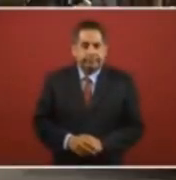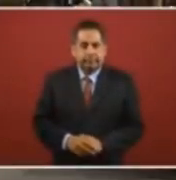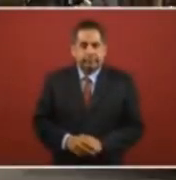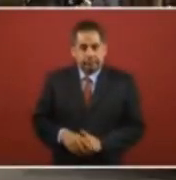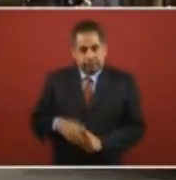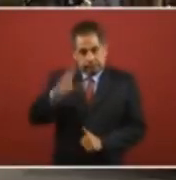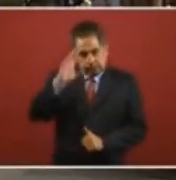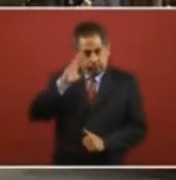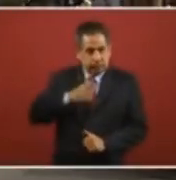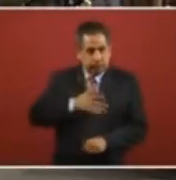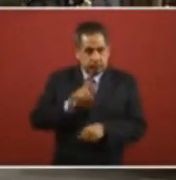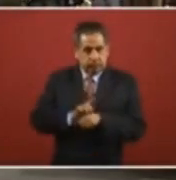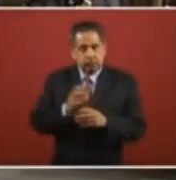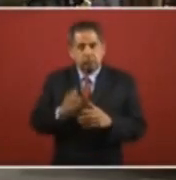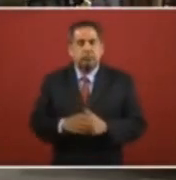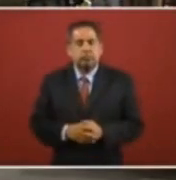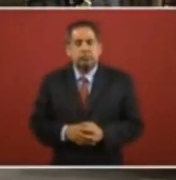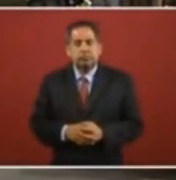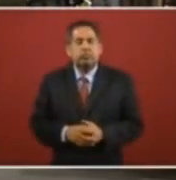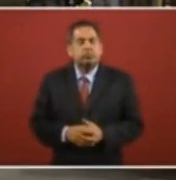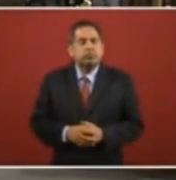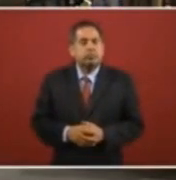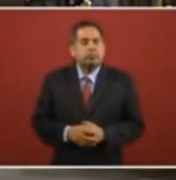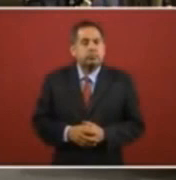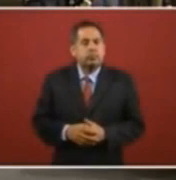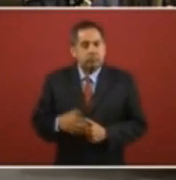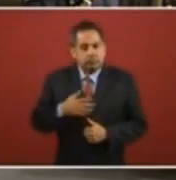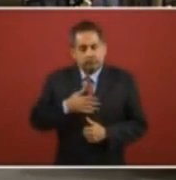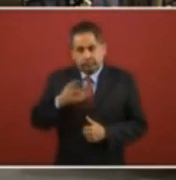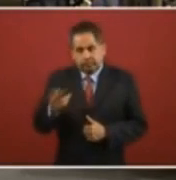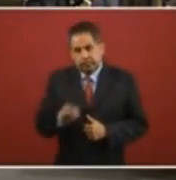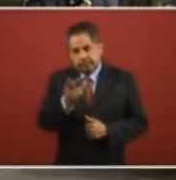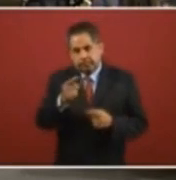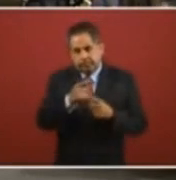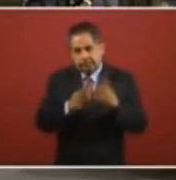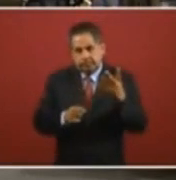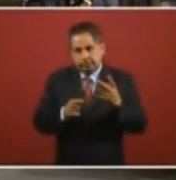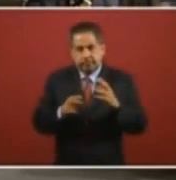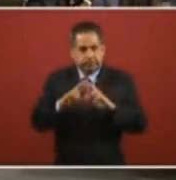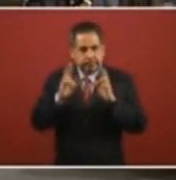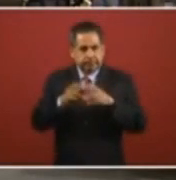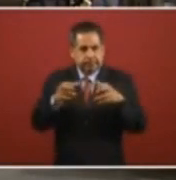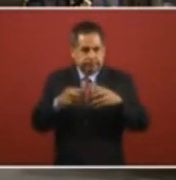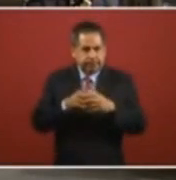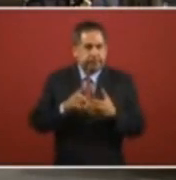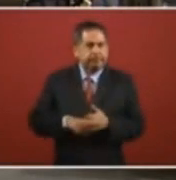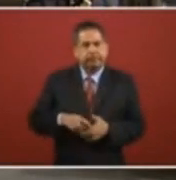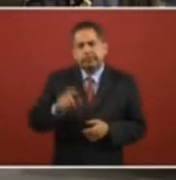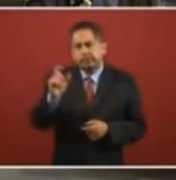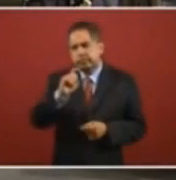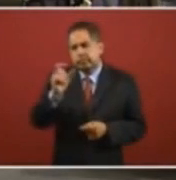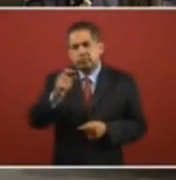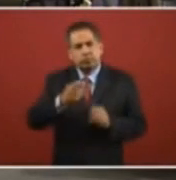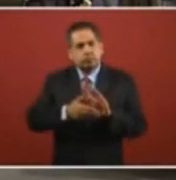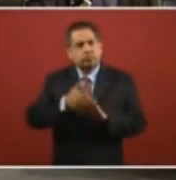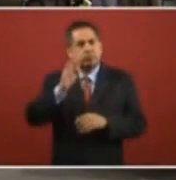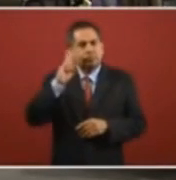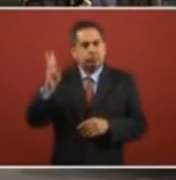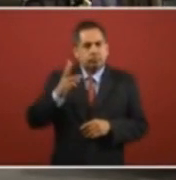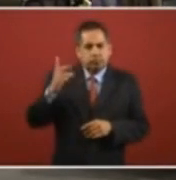Hola, buenos días, canciller. Yo quería hacerle varias preguntas acerca de la reunión. ¿Cuándo se va a Washington?